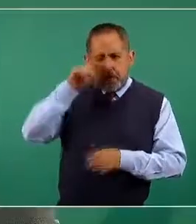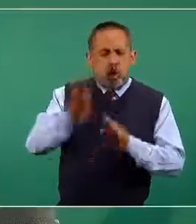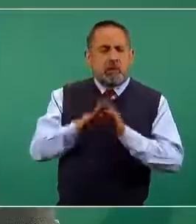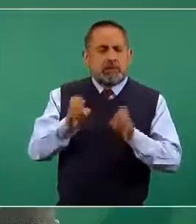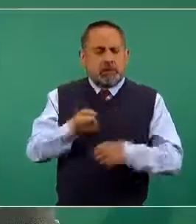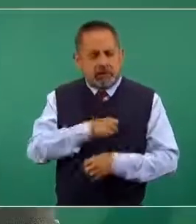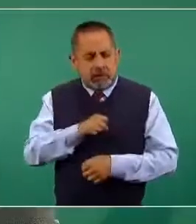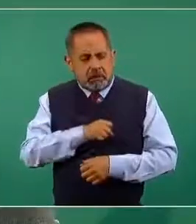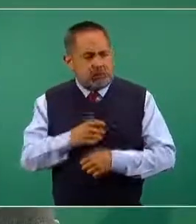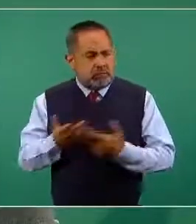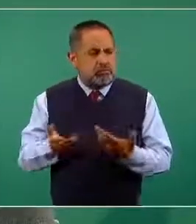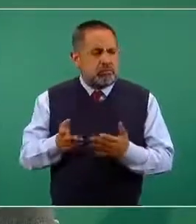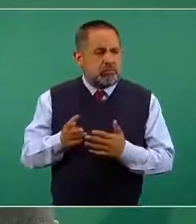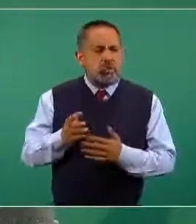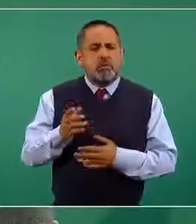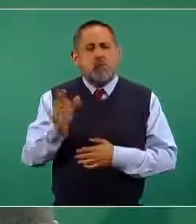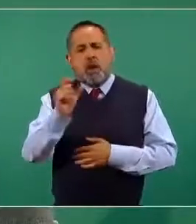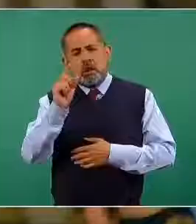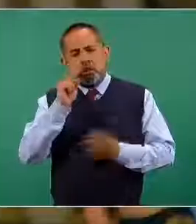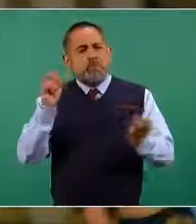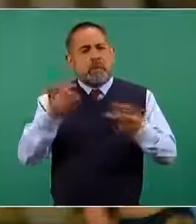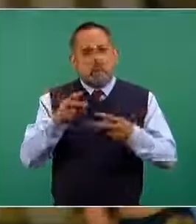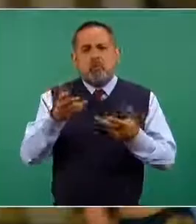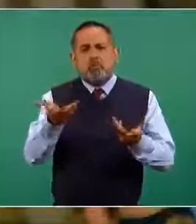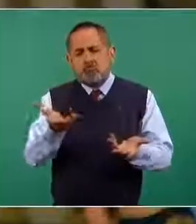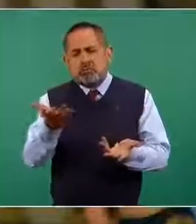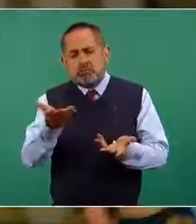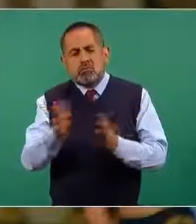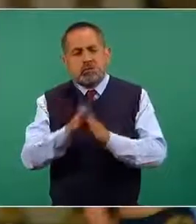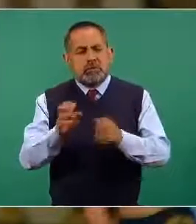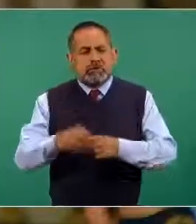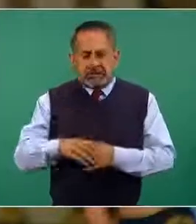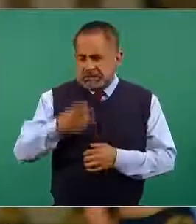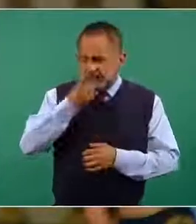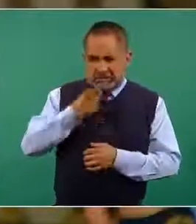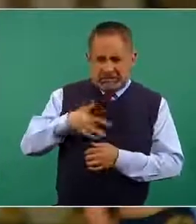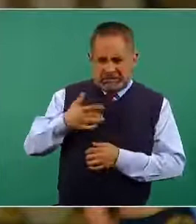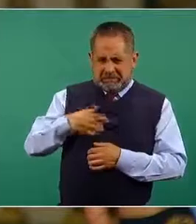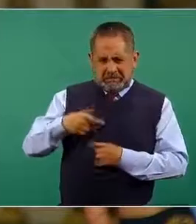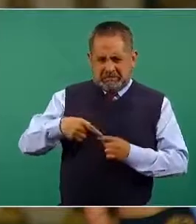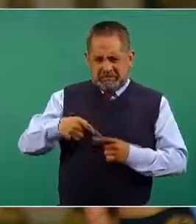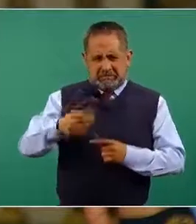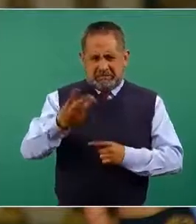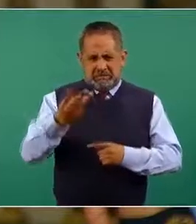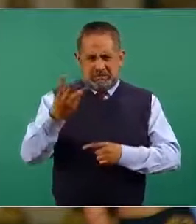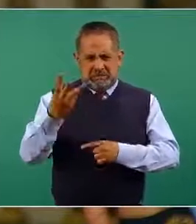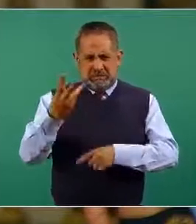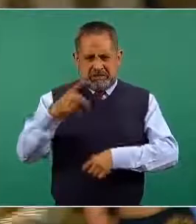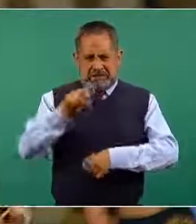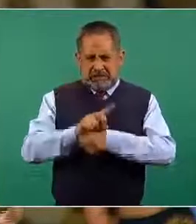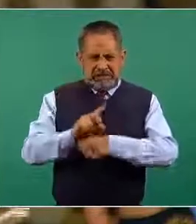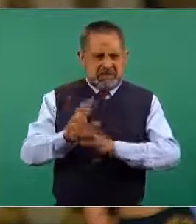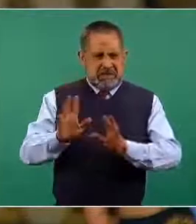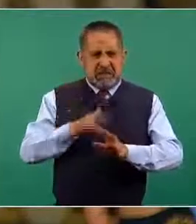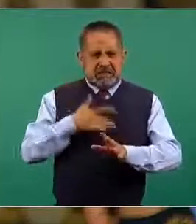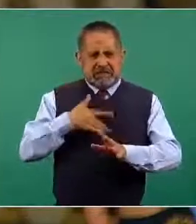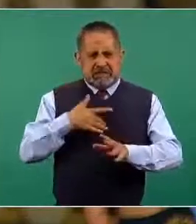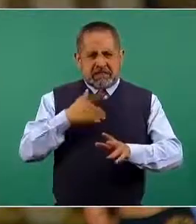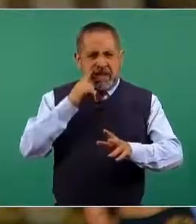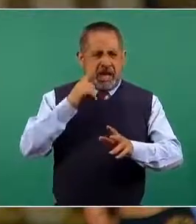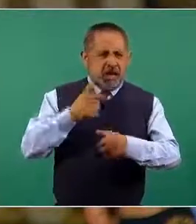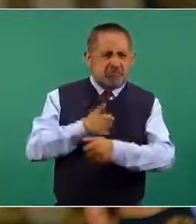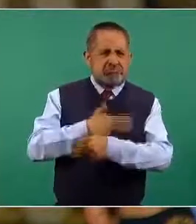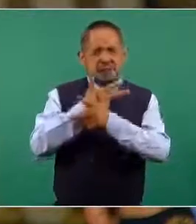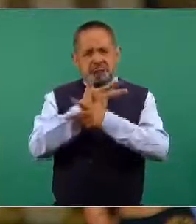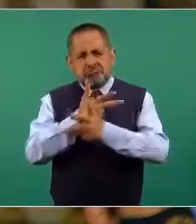López Gatel, cuándo lo podemos ya ver. Nos estaba mencionando que ya prácticamente en unos dos o tres días ya estaría, por lo menos de vía